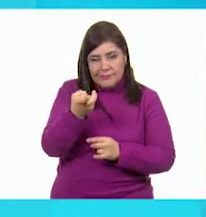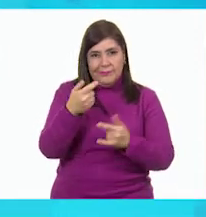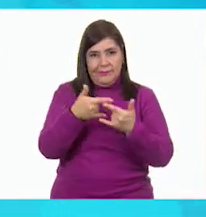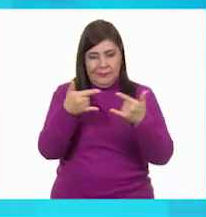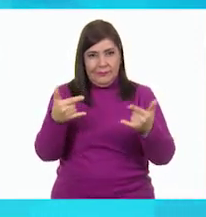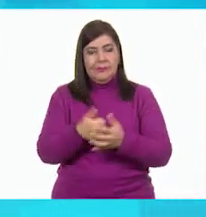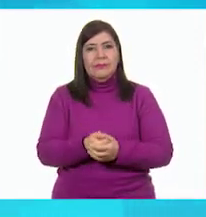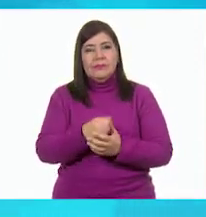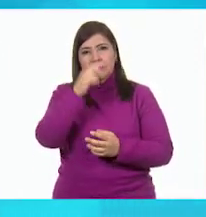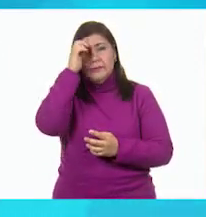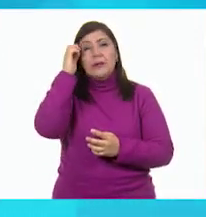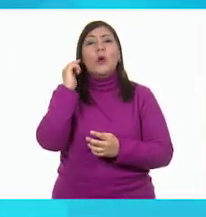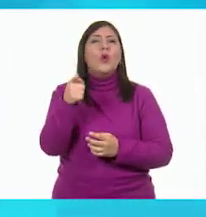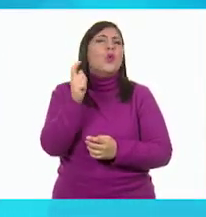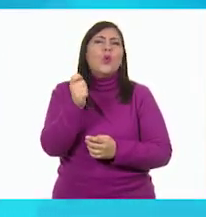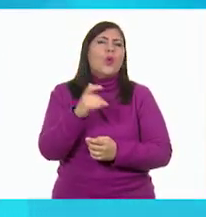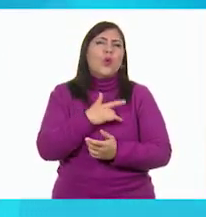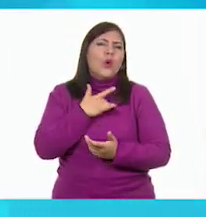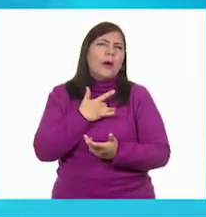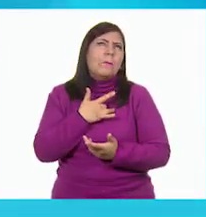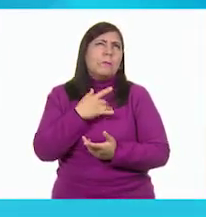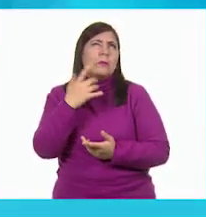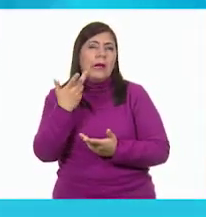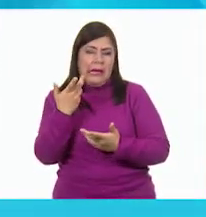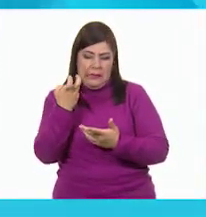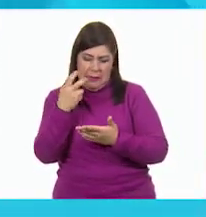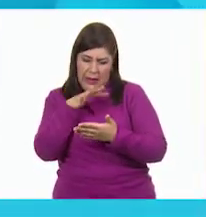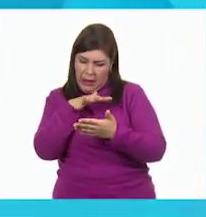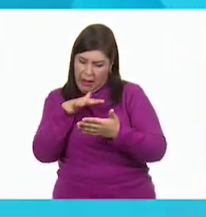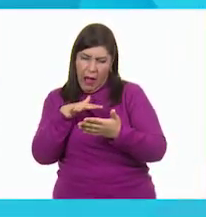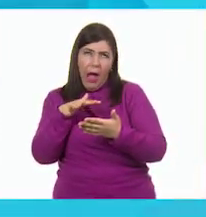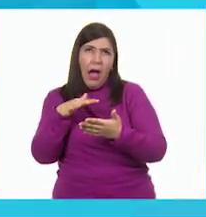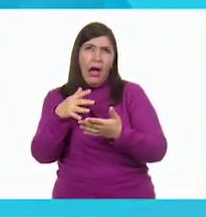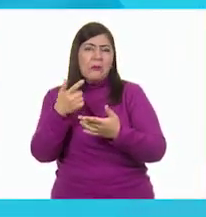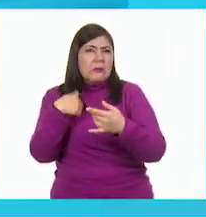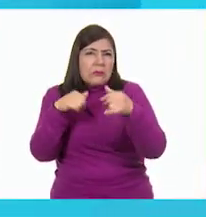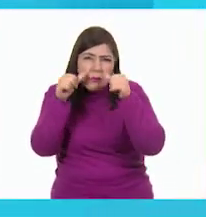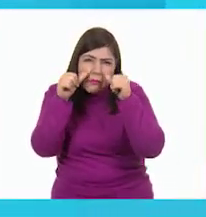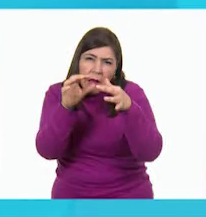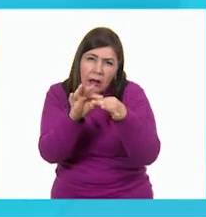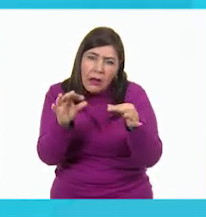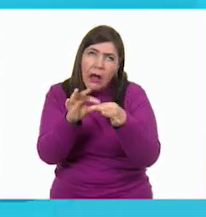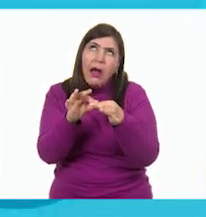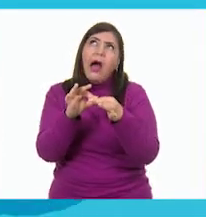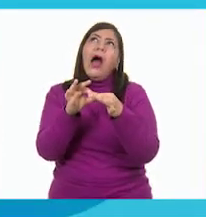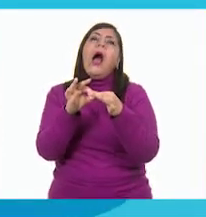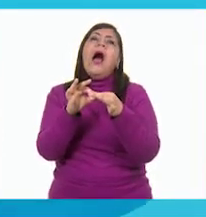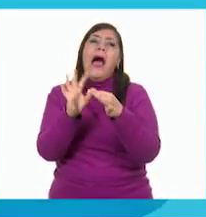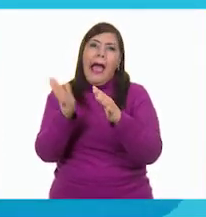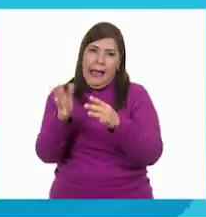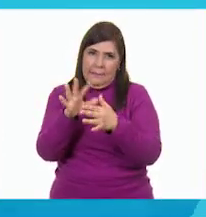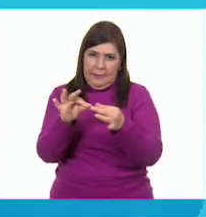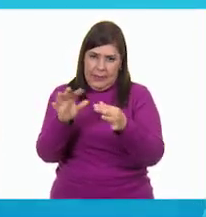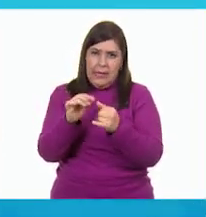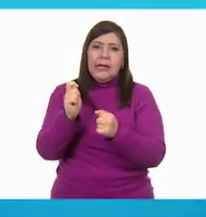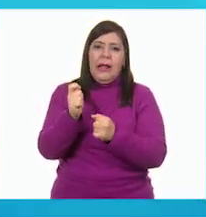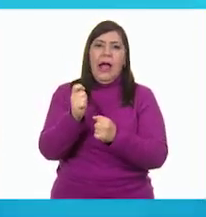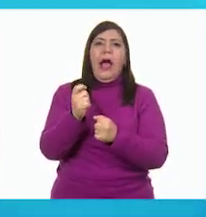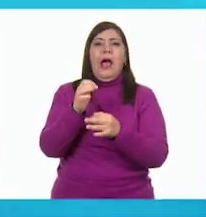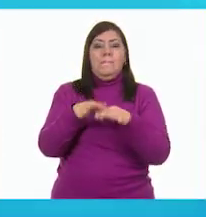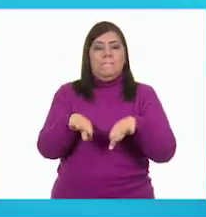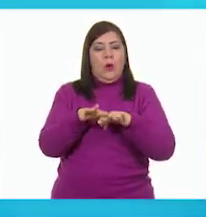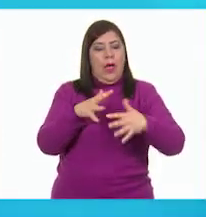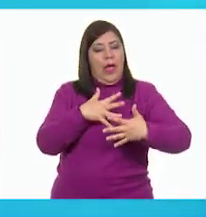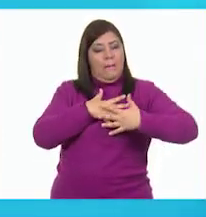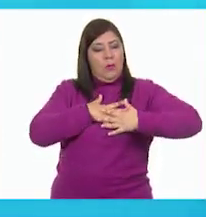¿Qué les hizo pensar? Ya lo comentamos, ¿verdad? Sí, claro, del amor hacia nosotros mismos y de